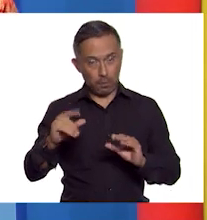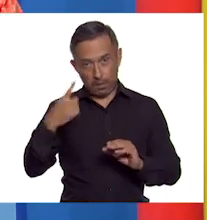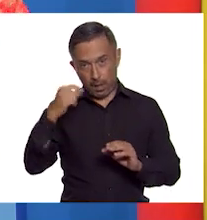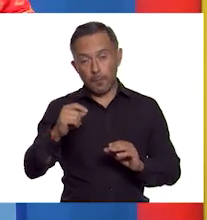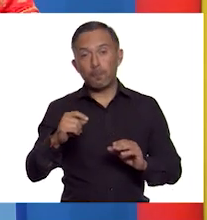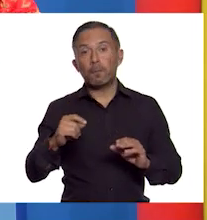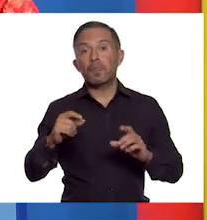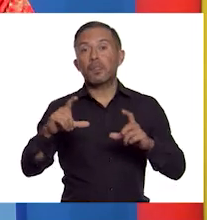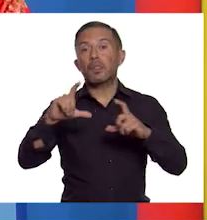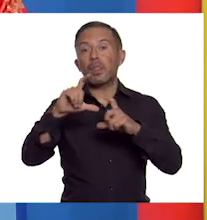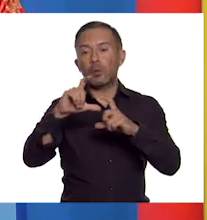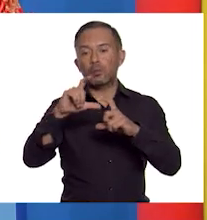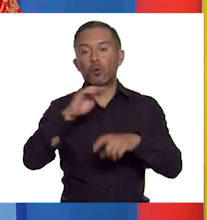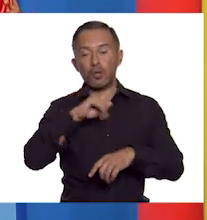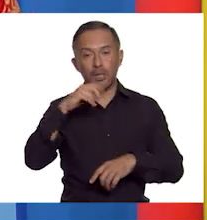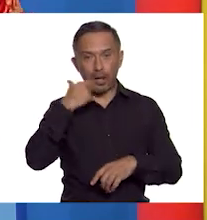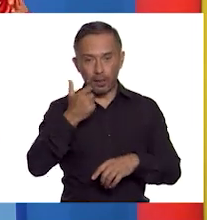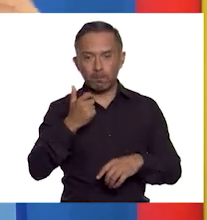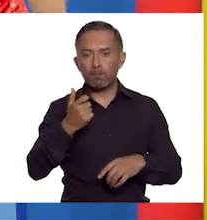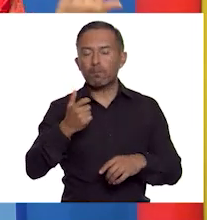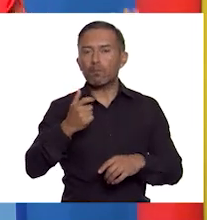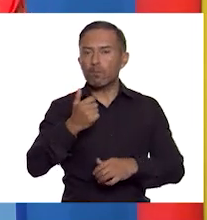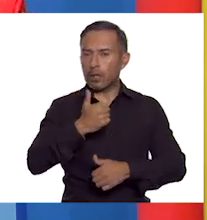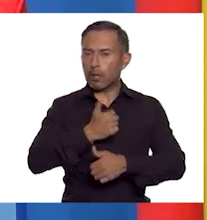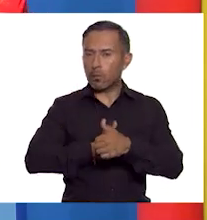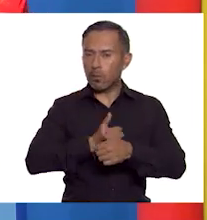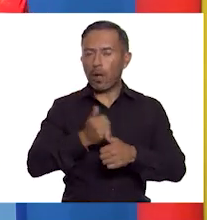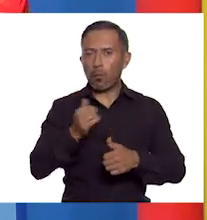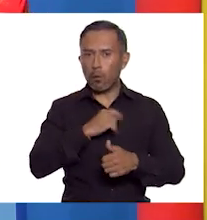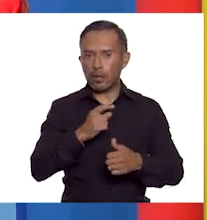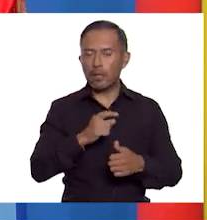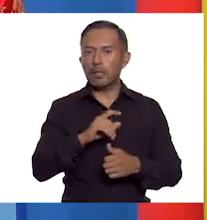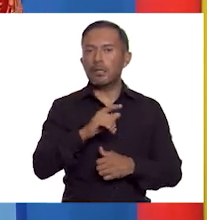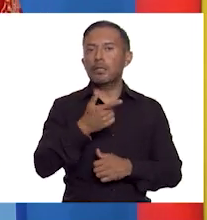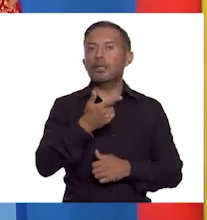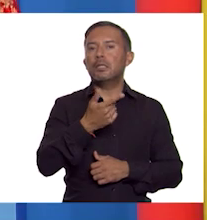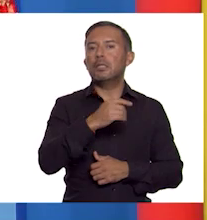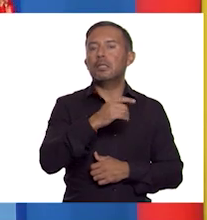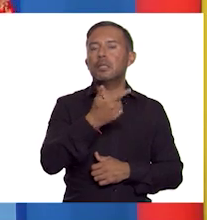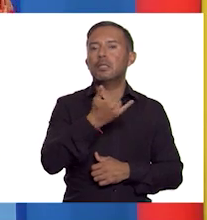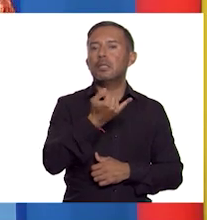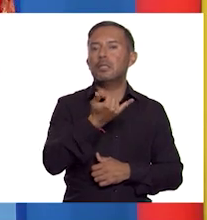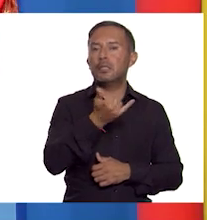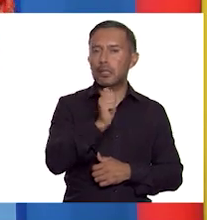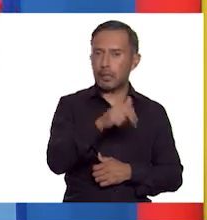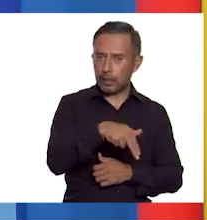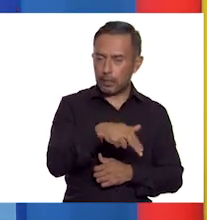deben buscar el equilibrio entre las fuerzas pasivas yin y la activa yang.